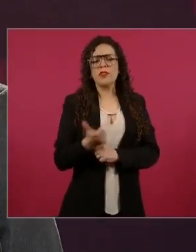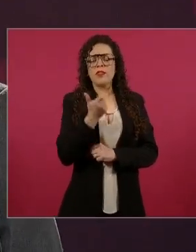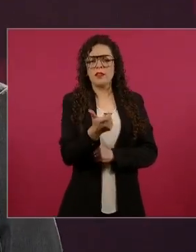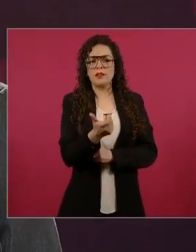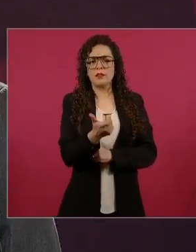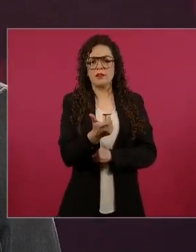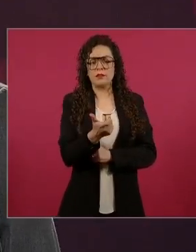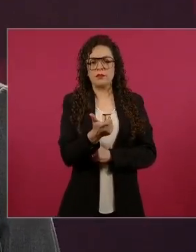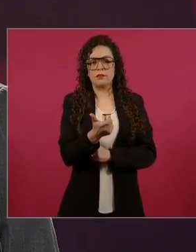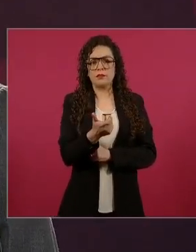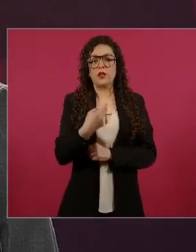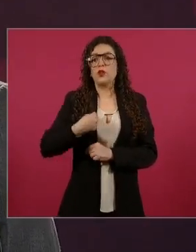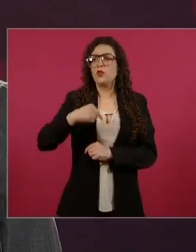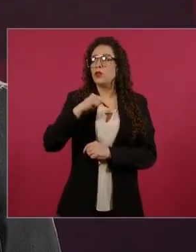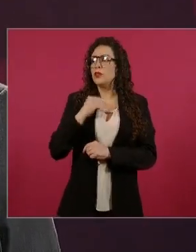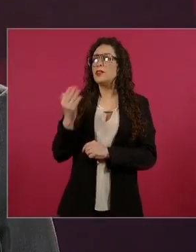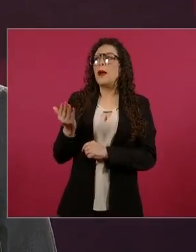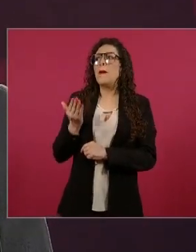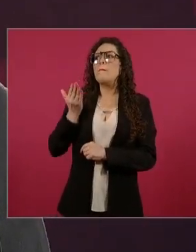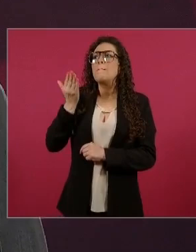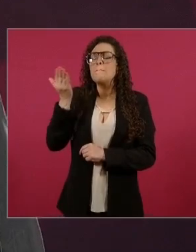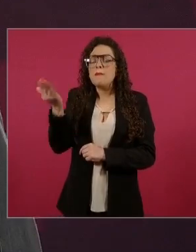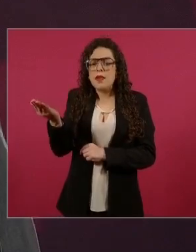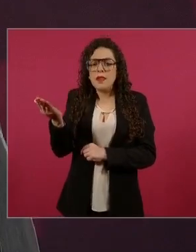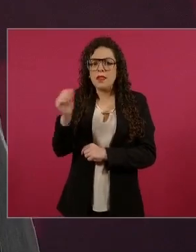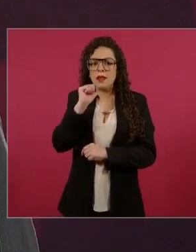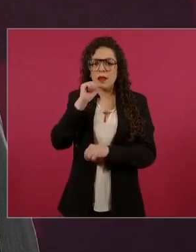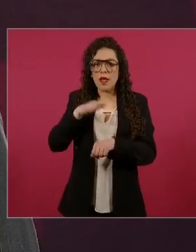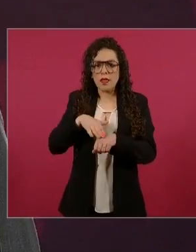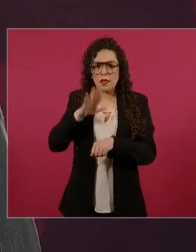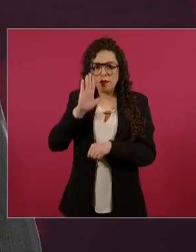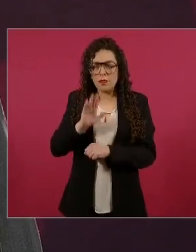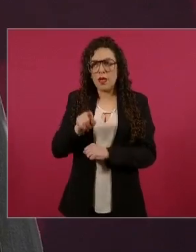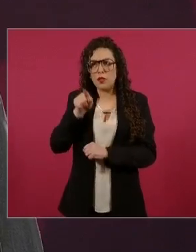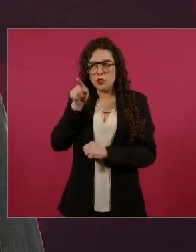de conformidad con la ley,